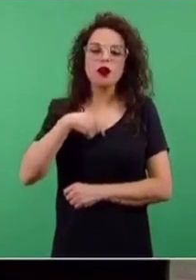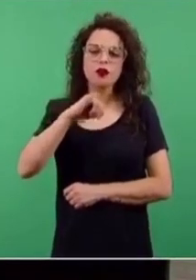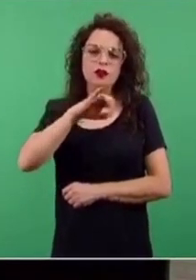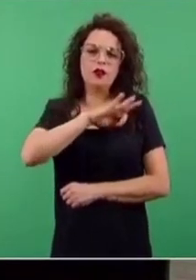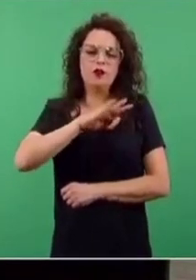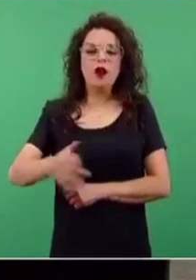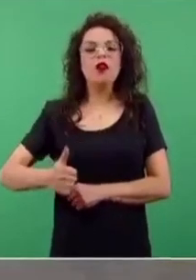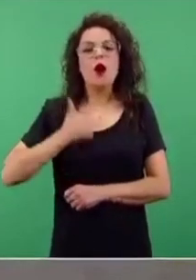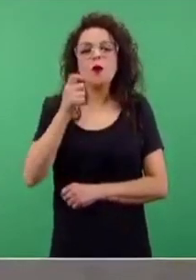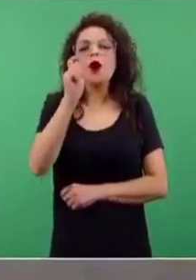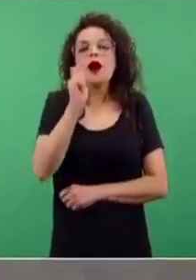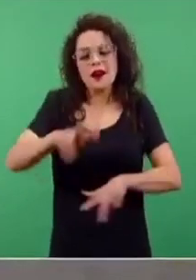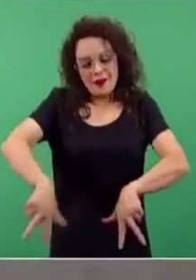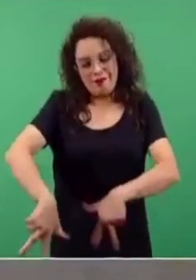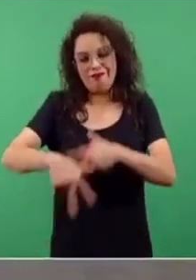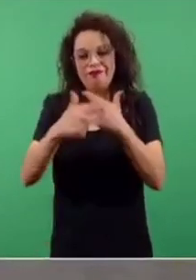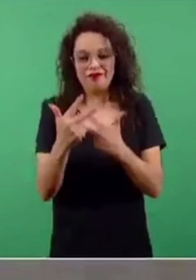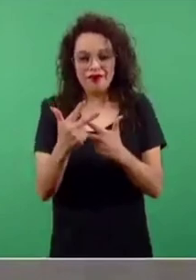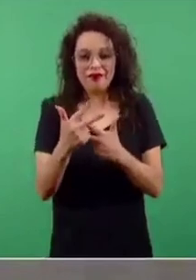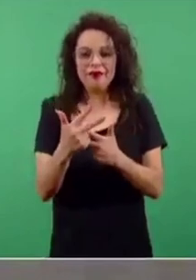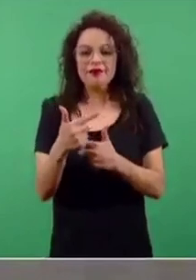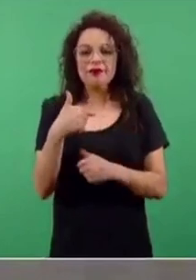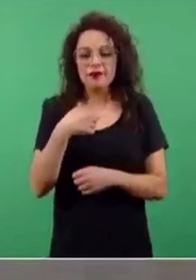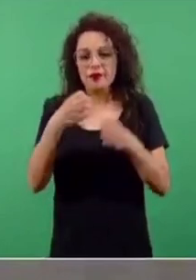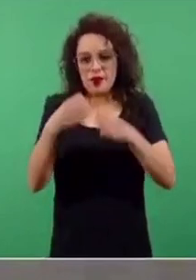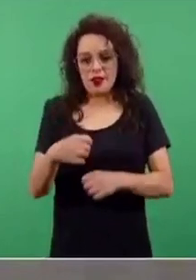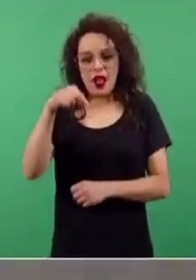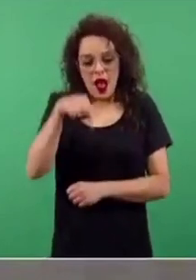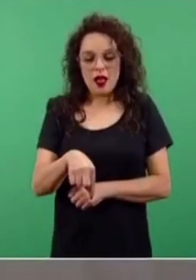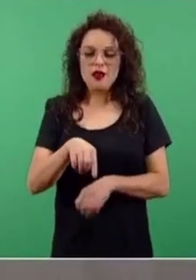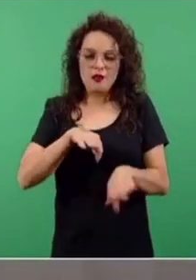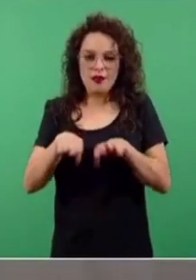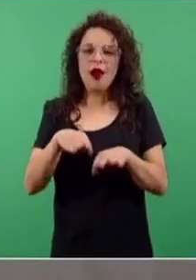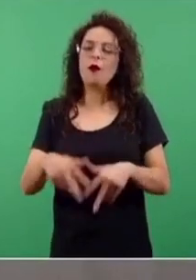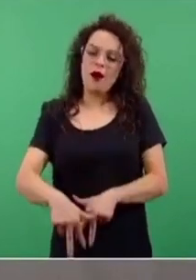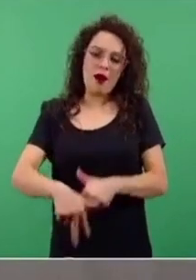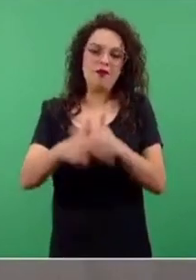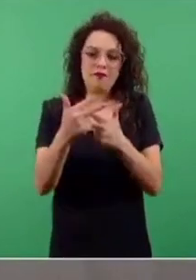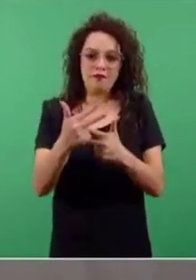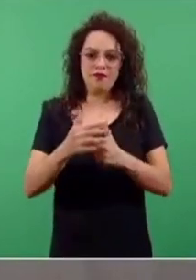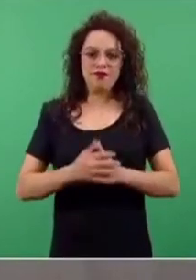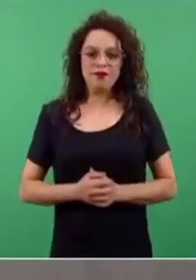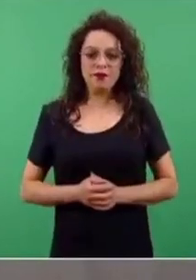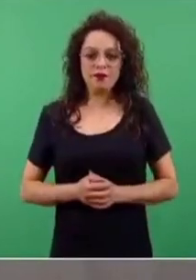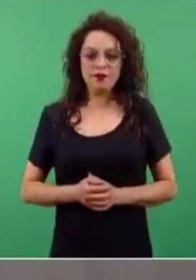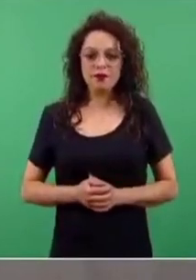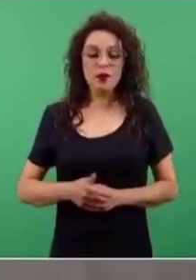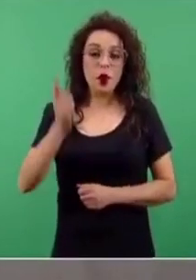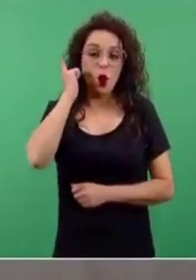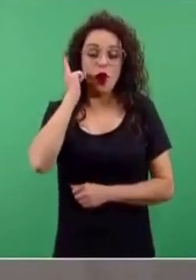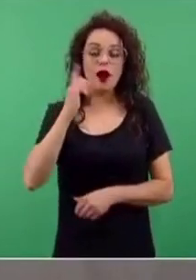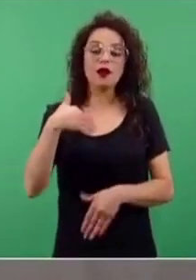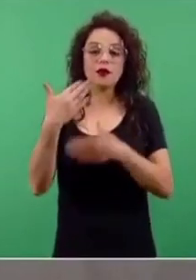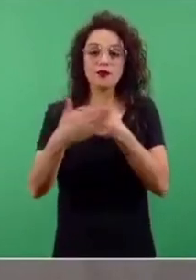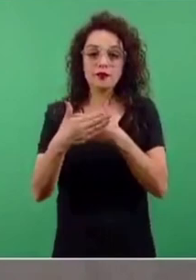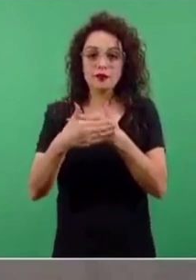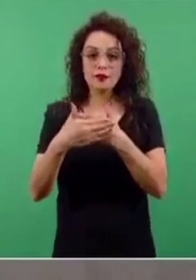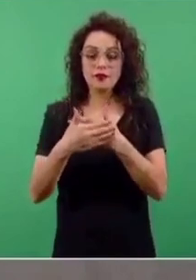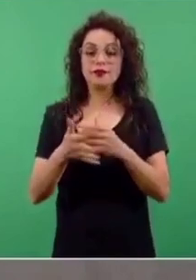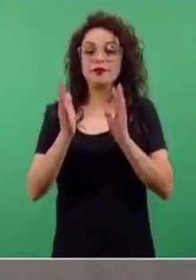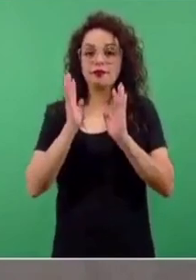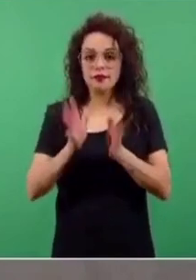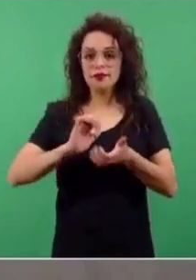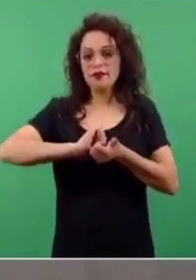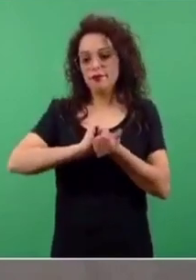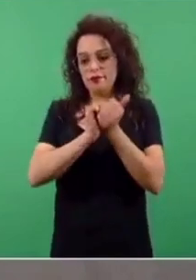tecnología y estaré ya unos días más por esta vía, esperando que ya próximamente pase a ser negativo, no sea